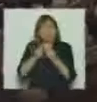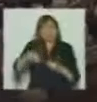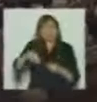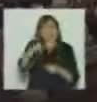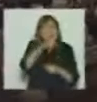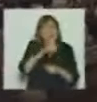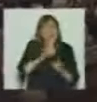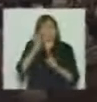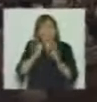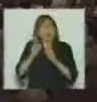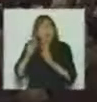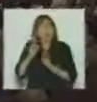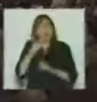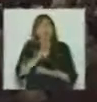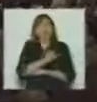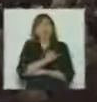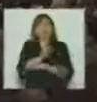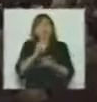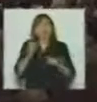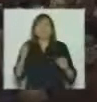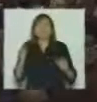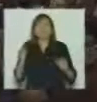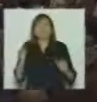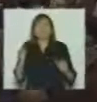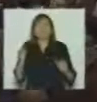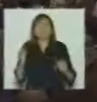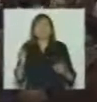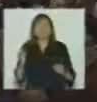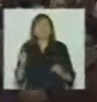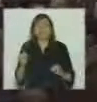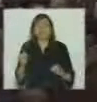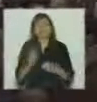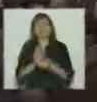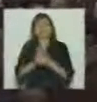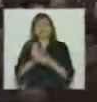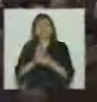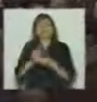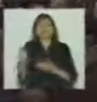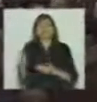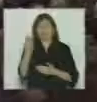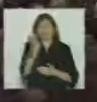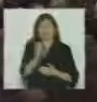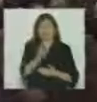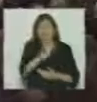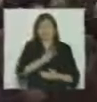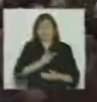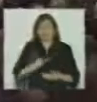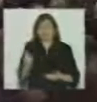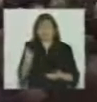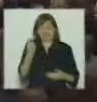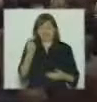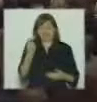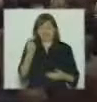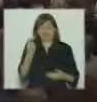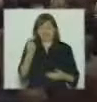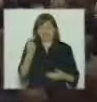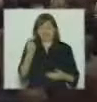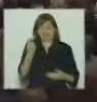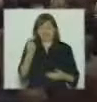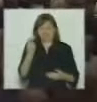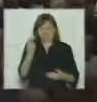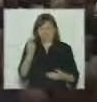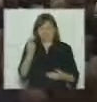medios de comunicación ya habían ungido un presidente a la sazón también vicepresidente de esta